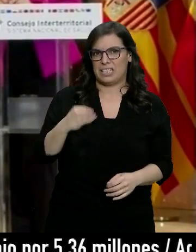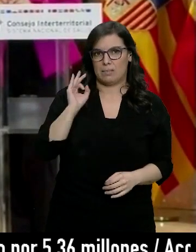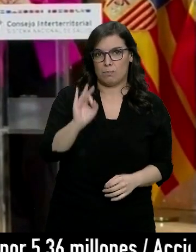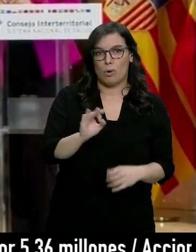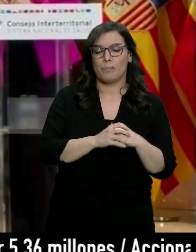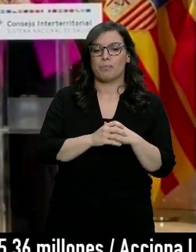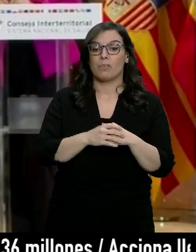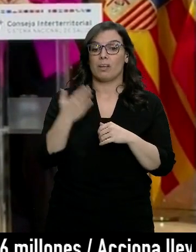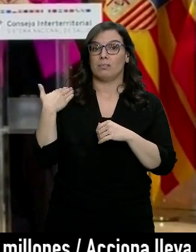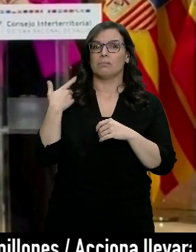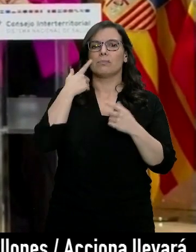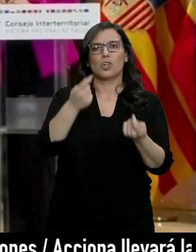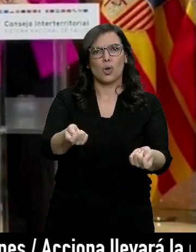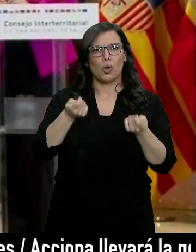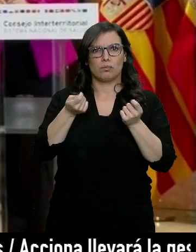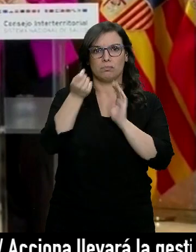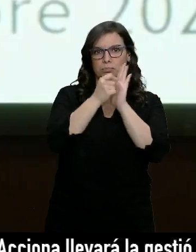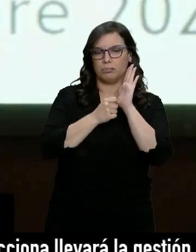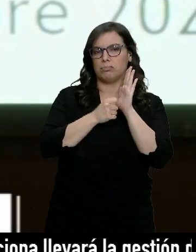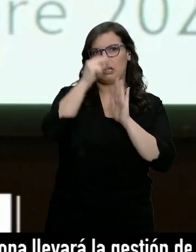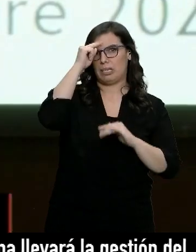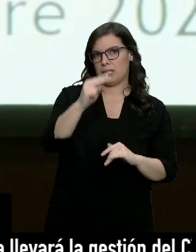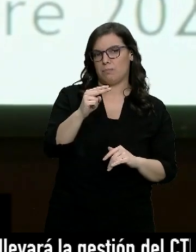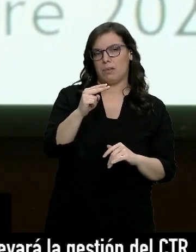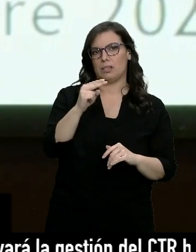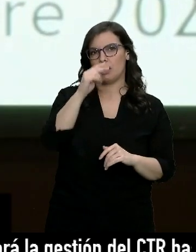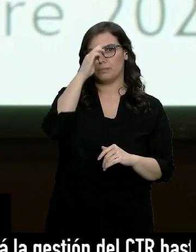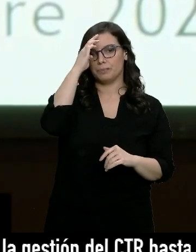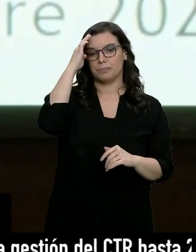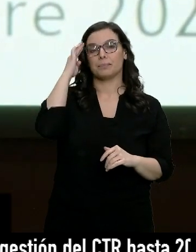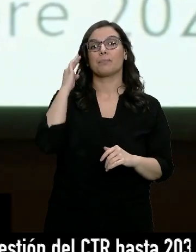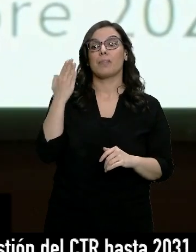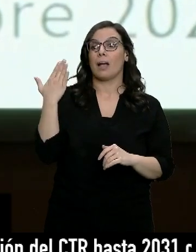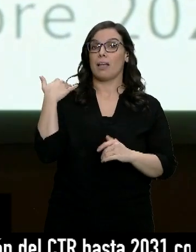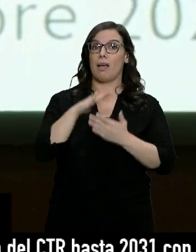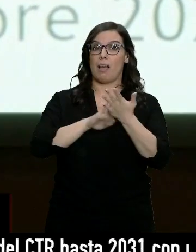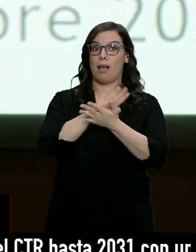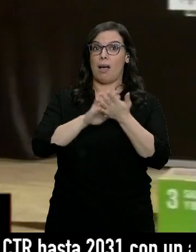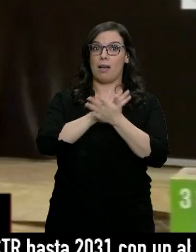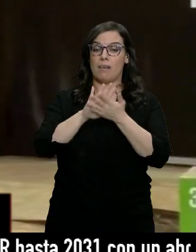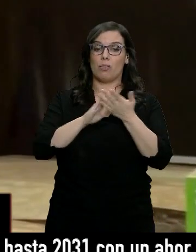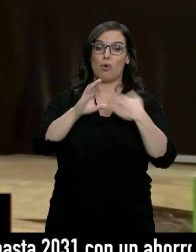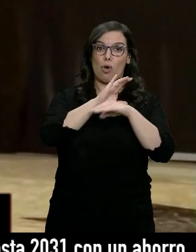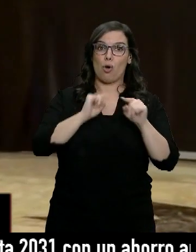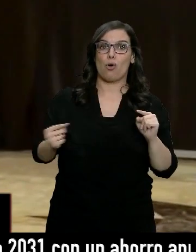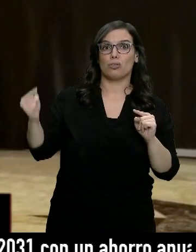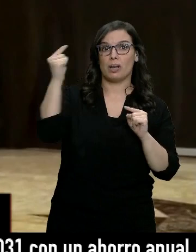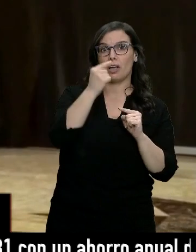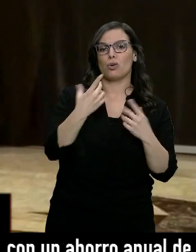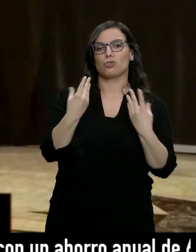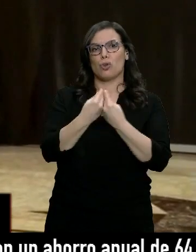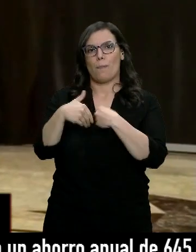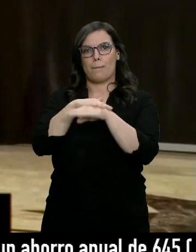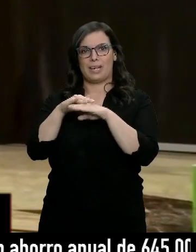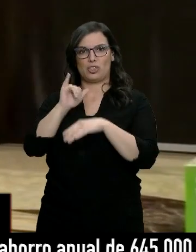respetar las medidas de contención que ya hay. Es uno de los puntos que se trataron ayer, que trataron los consejeros de Sanidad con